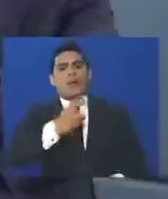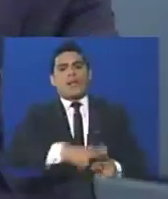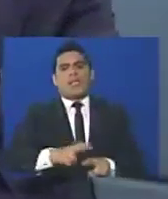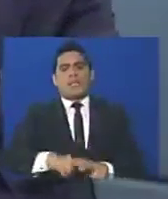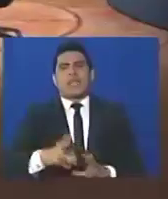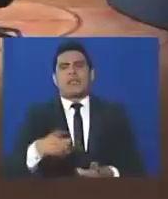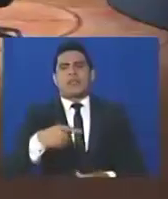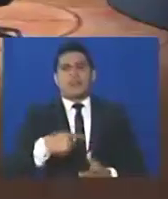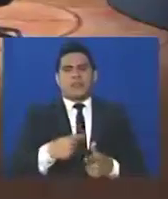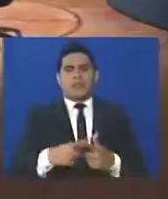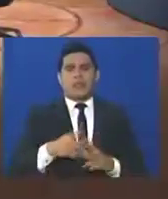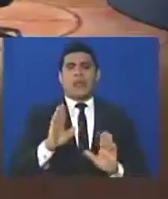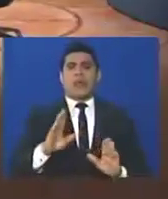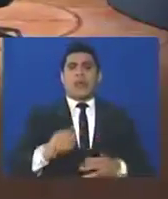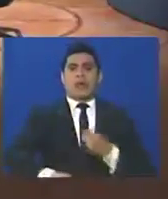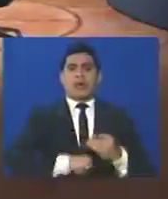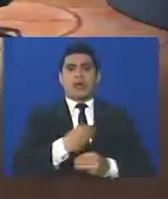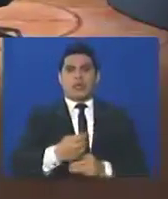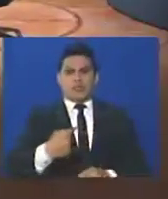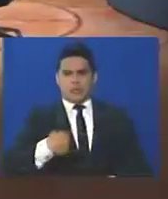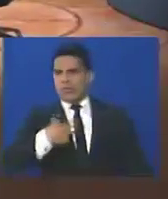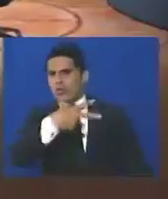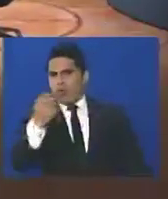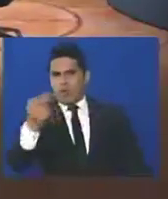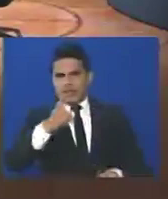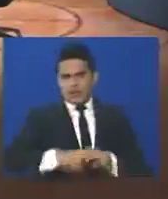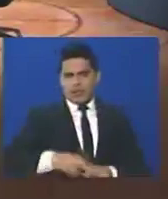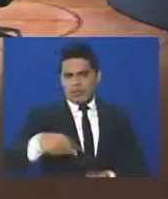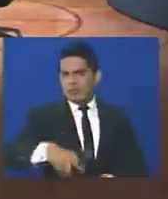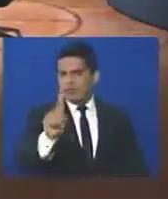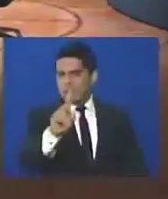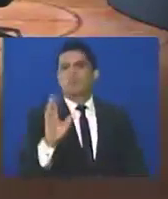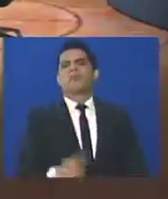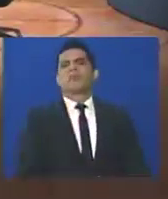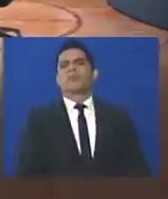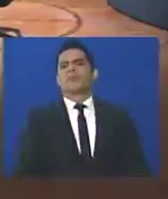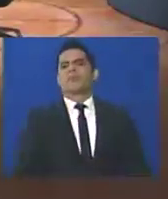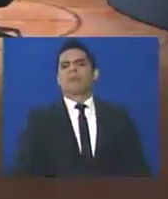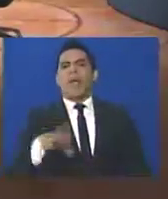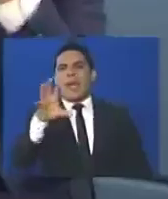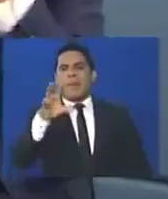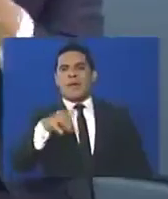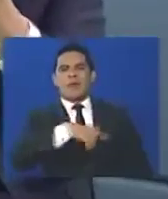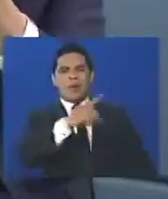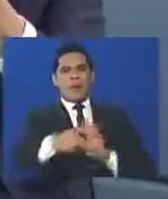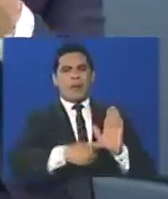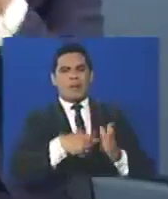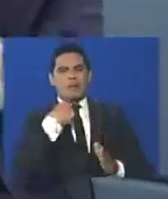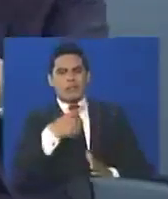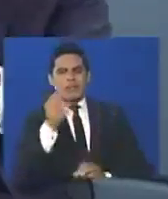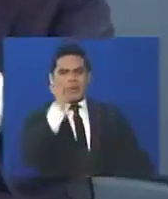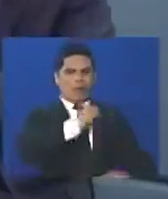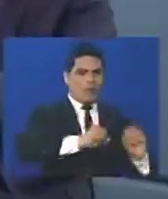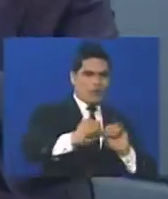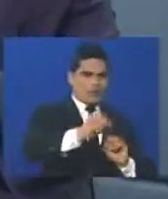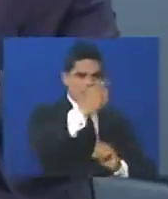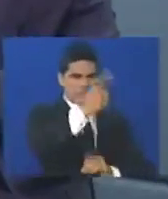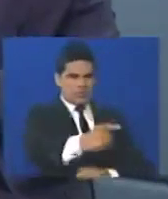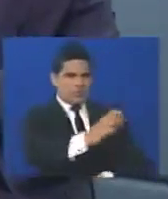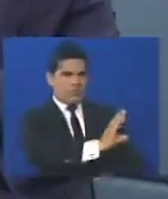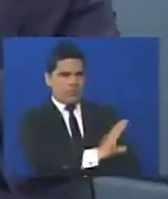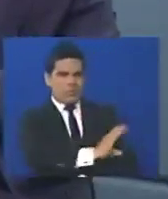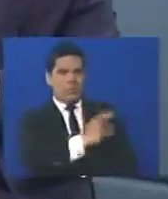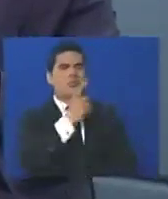Entonces, ¿qué haces? Bueno, yo no me siento. Si el país completo le dijese que repugnamos, que aborrecemos esa